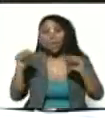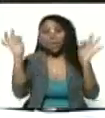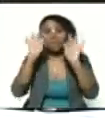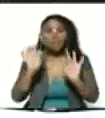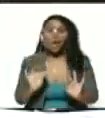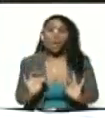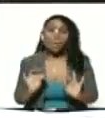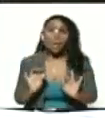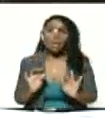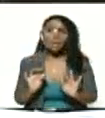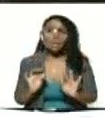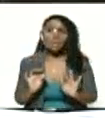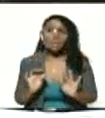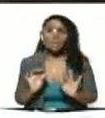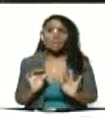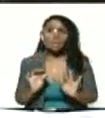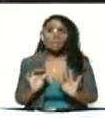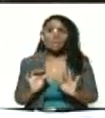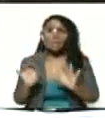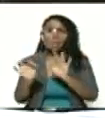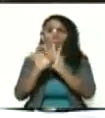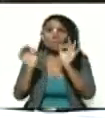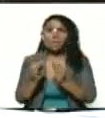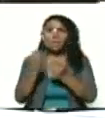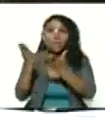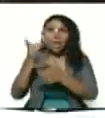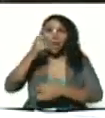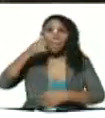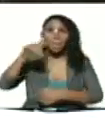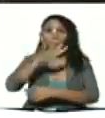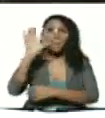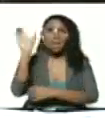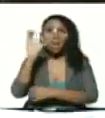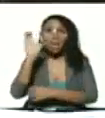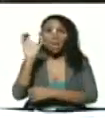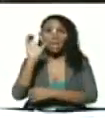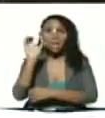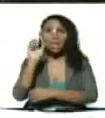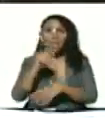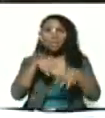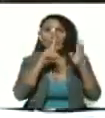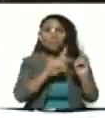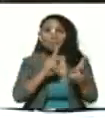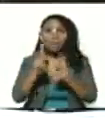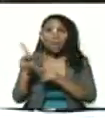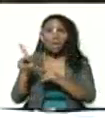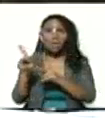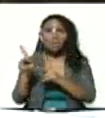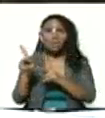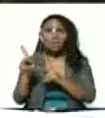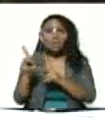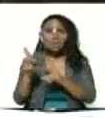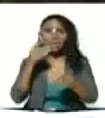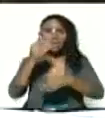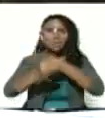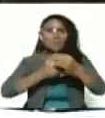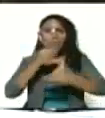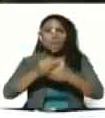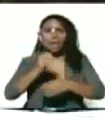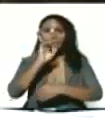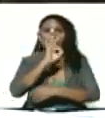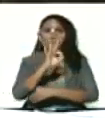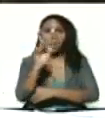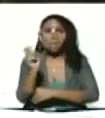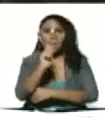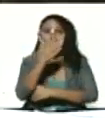valgan los regalos para el pueblo de Caracas, del plan que creé hace tres